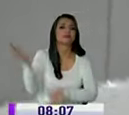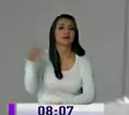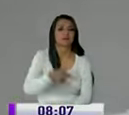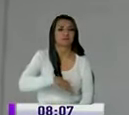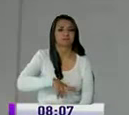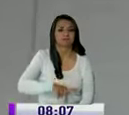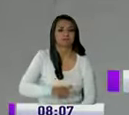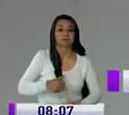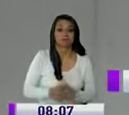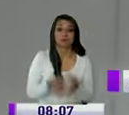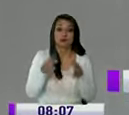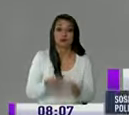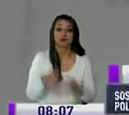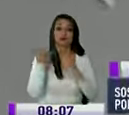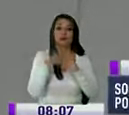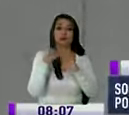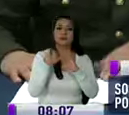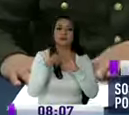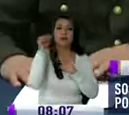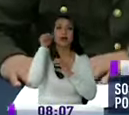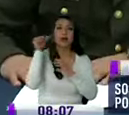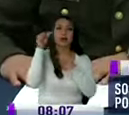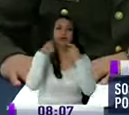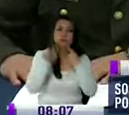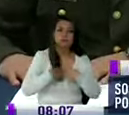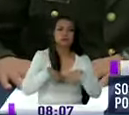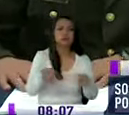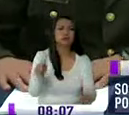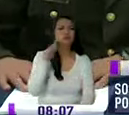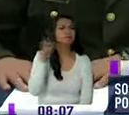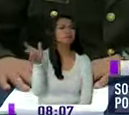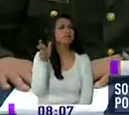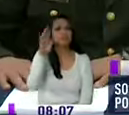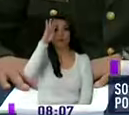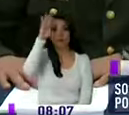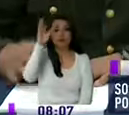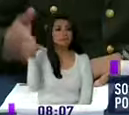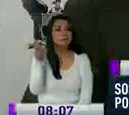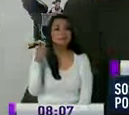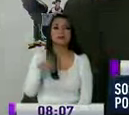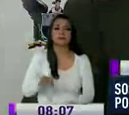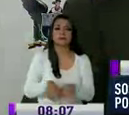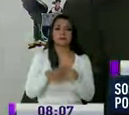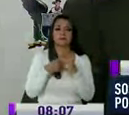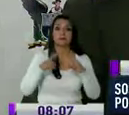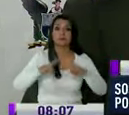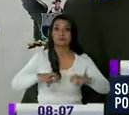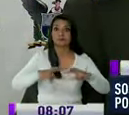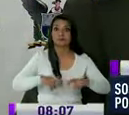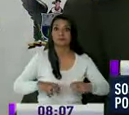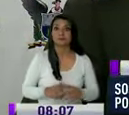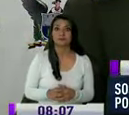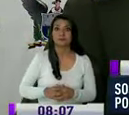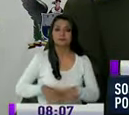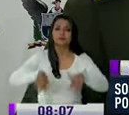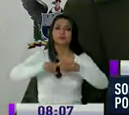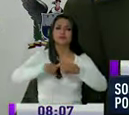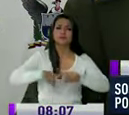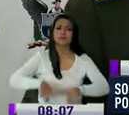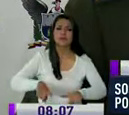audio que se difundió a través de las redes sociales ayudó a que la policía iniciara con las investigaciones. A través de varios